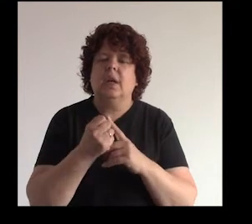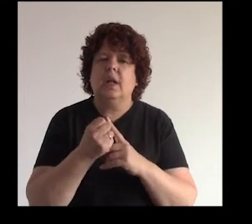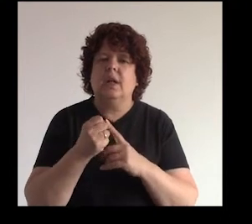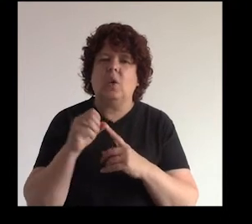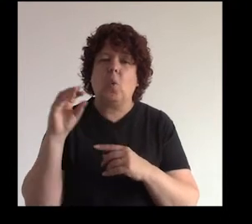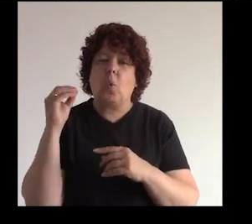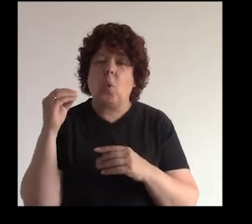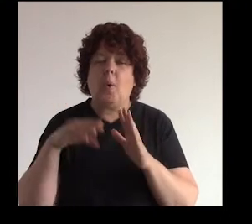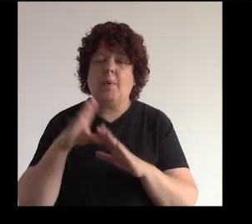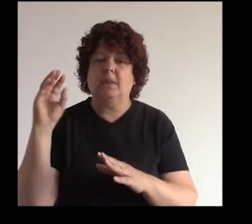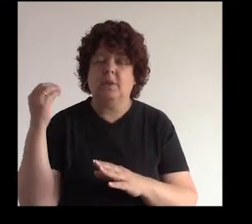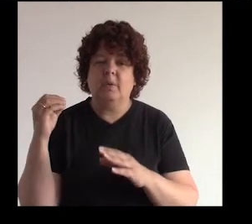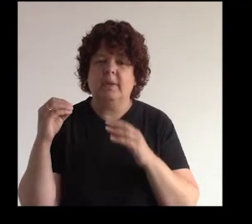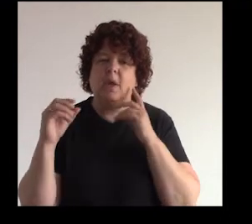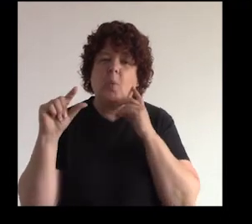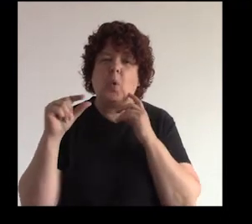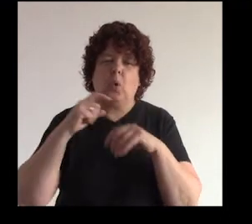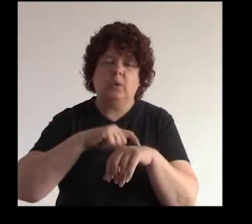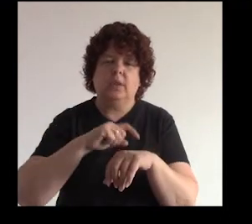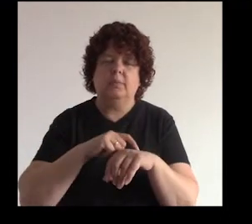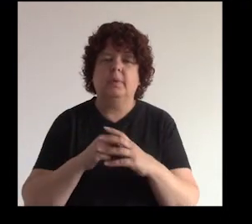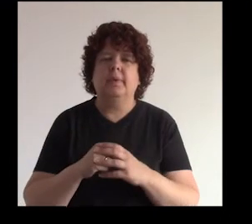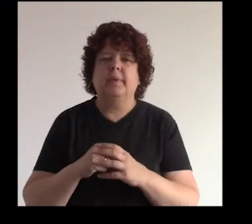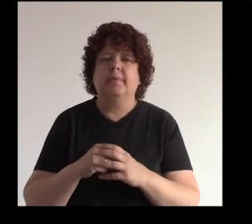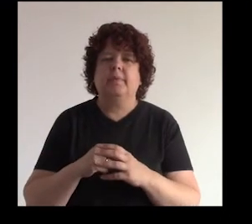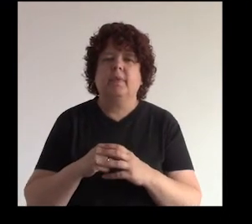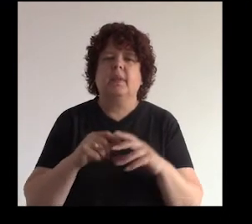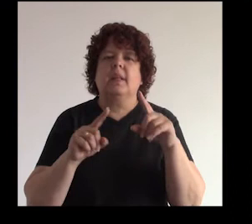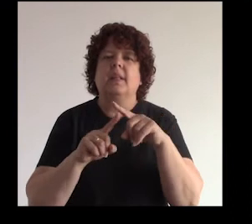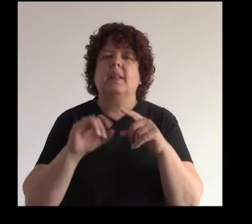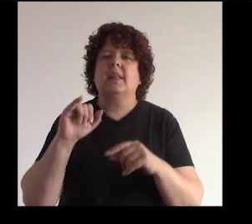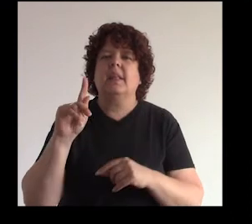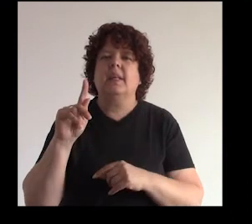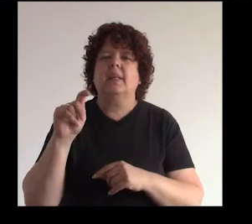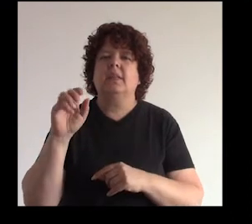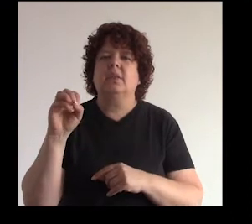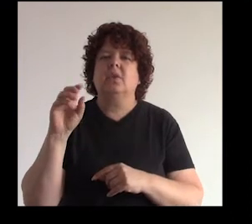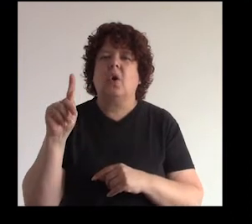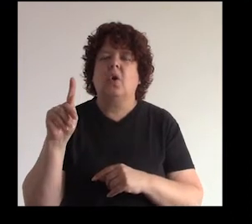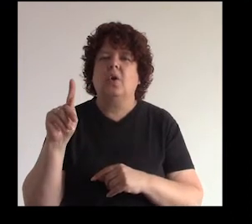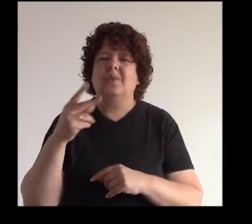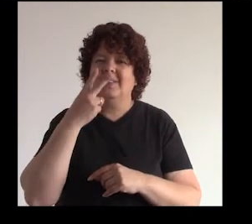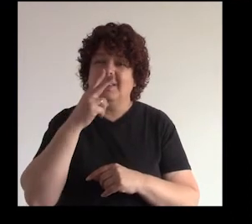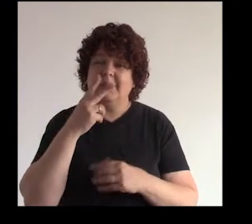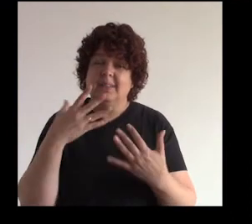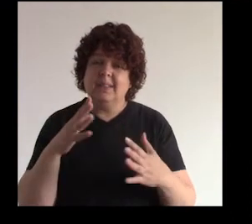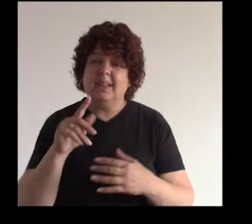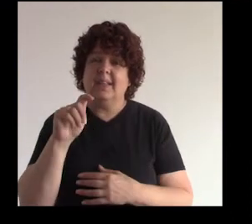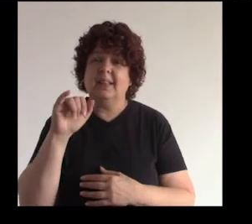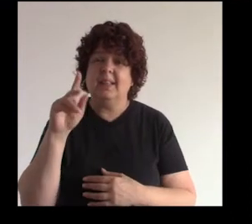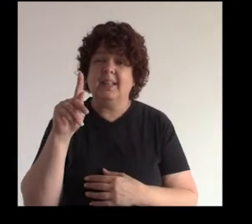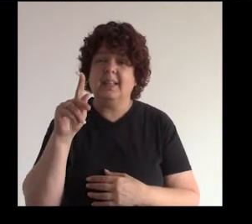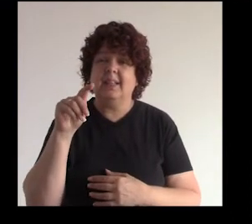digo mucho más joven porque es ha salido hace poco tiempo que se llama el tiktok ¿no? muchos de ustedes